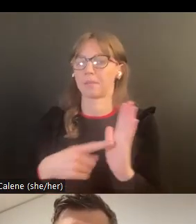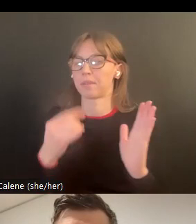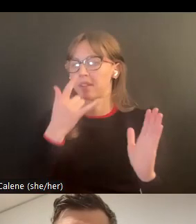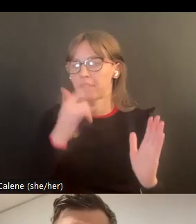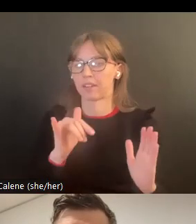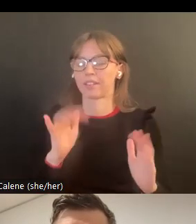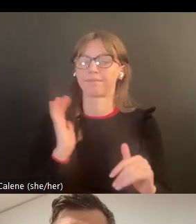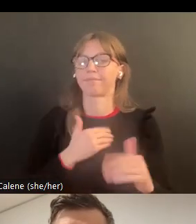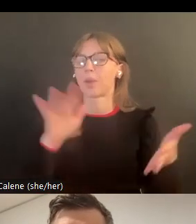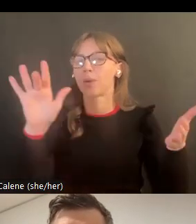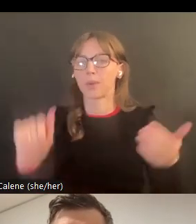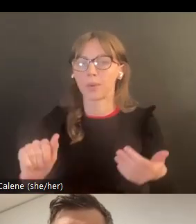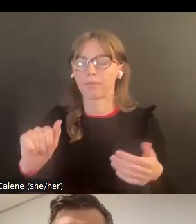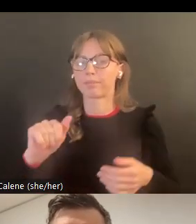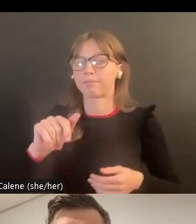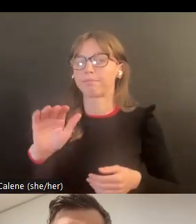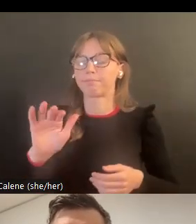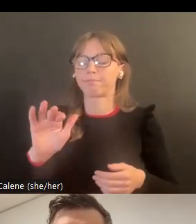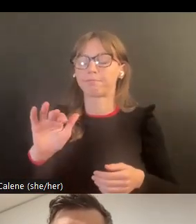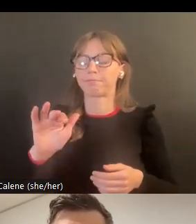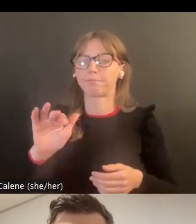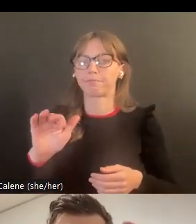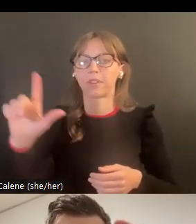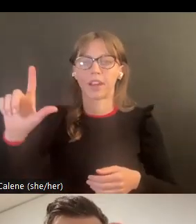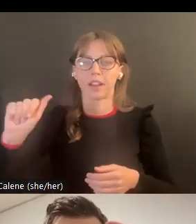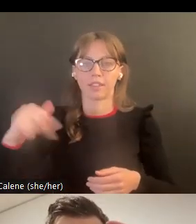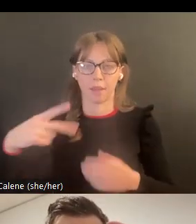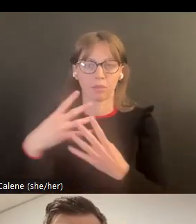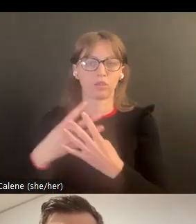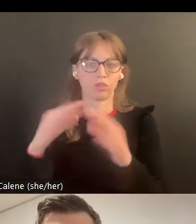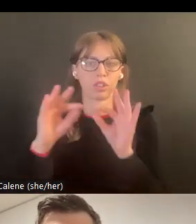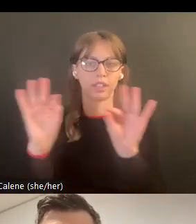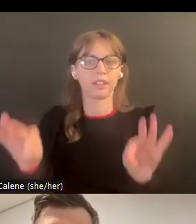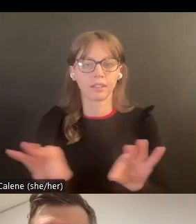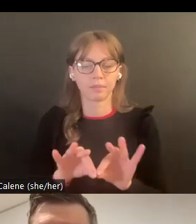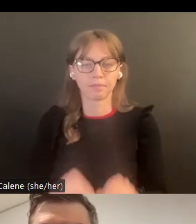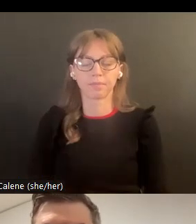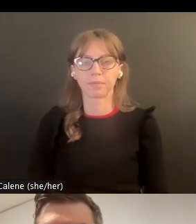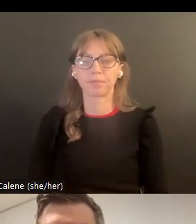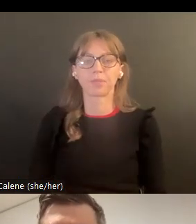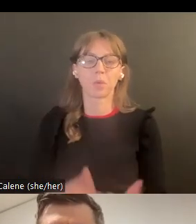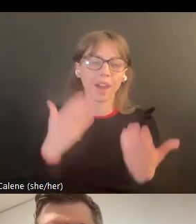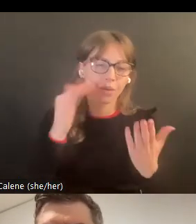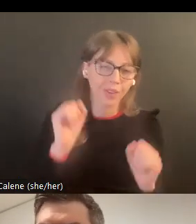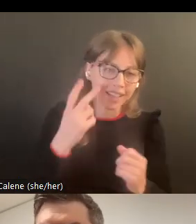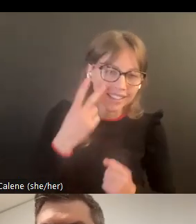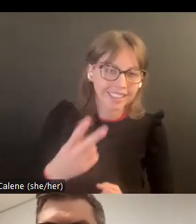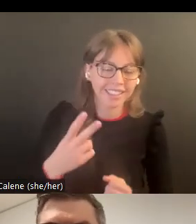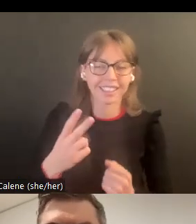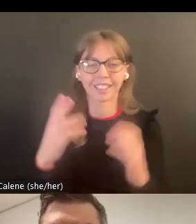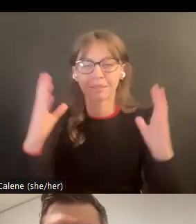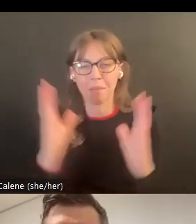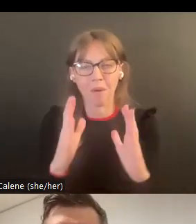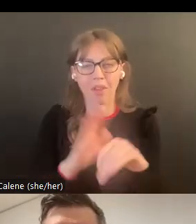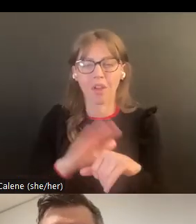defensor comunitario no puede divulgar esa información de regreso hacia los agentes del orden a menos que tengan